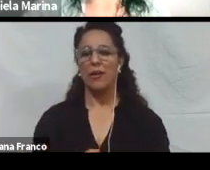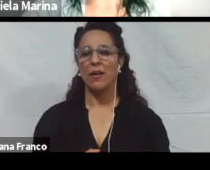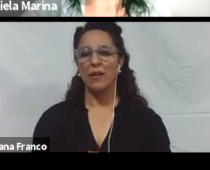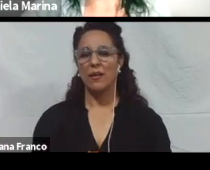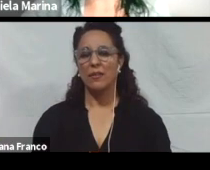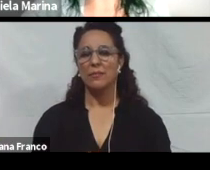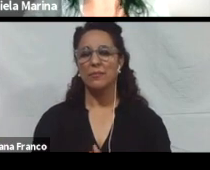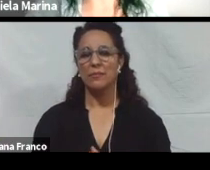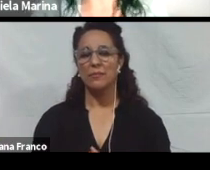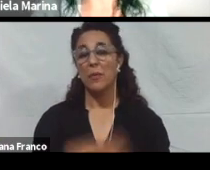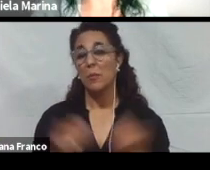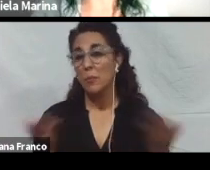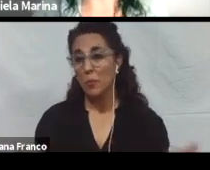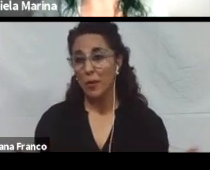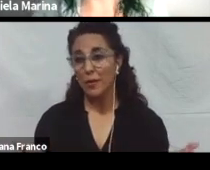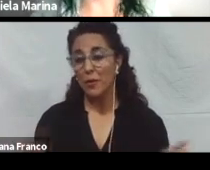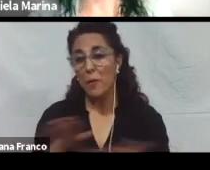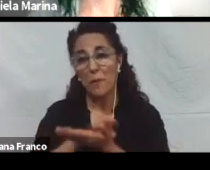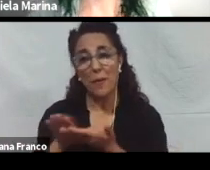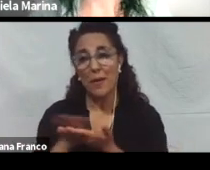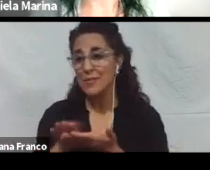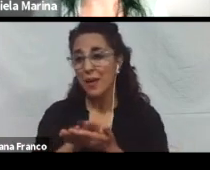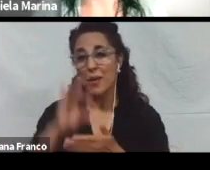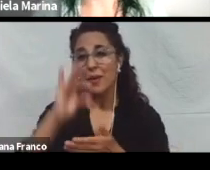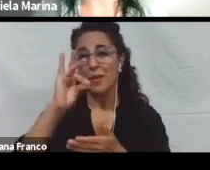Bueno, esto es básicamente el DUA.